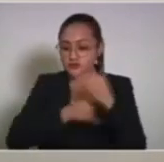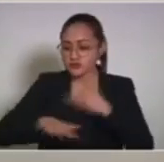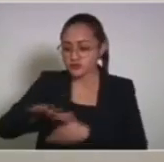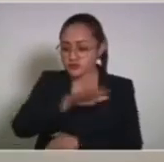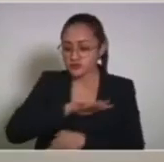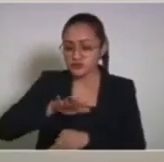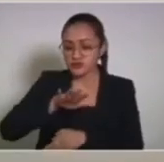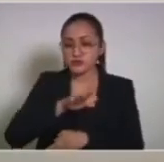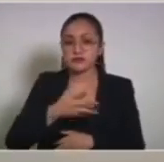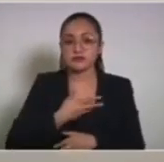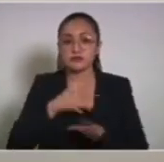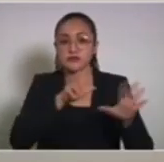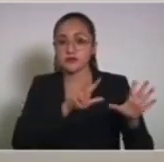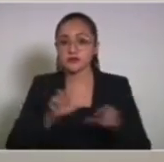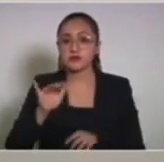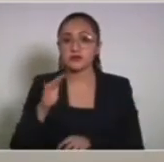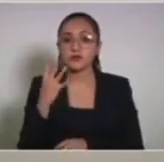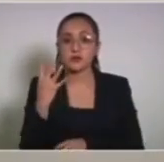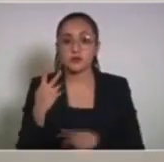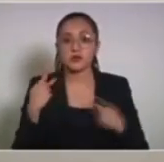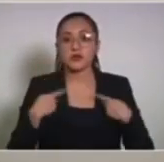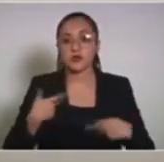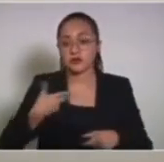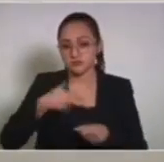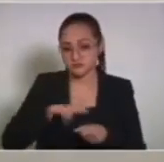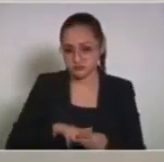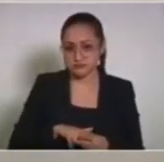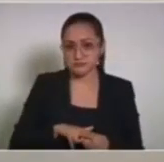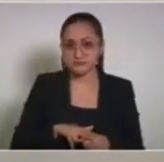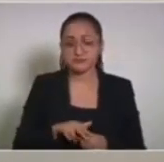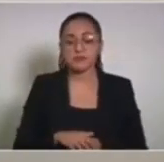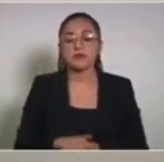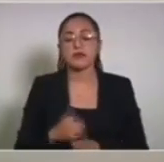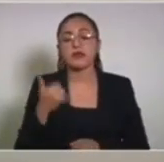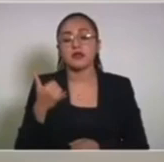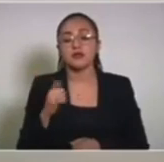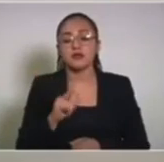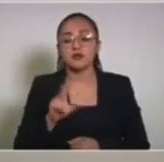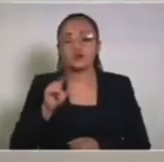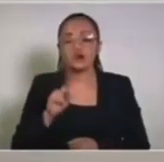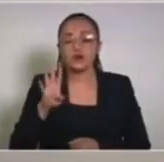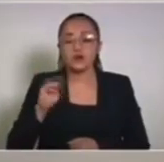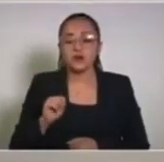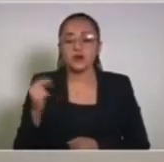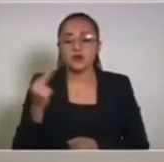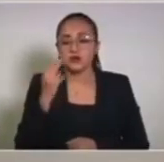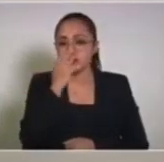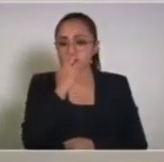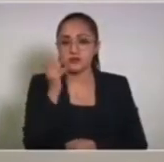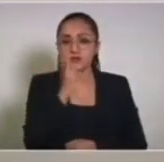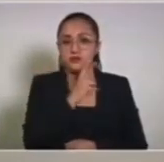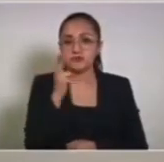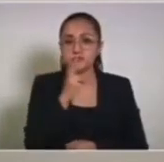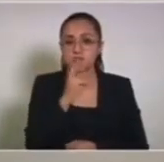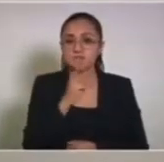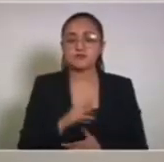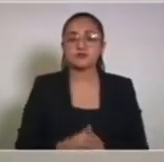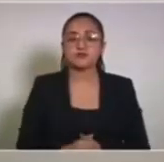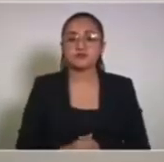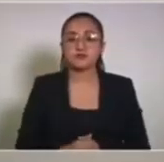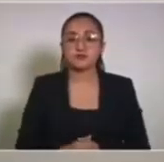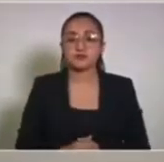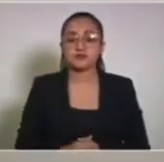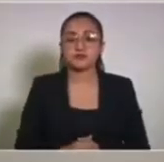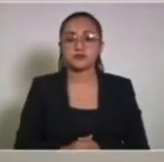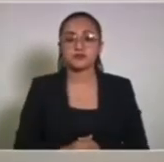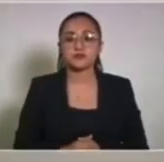sector, tenemos ochocientos cincuenta y cuatro pacientes hospitalizados y ochenta y nueve de ellos requieren de ventilación mecánica